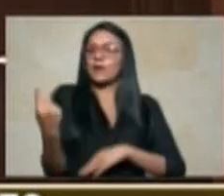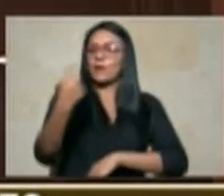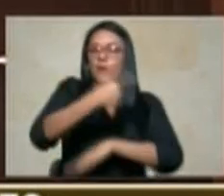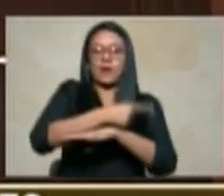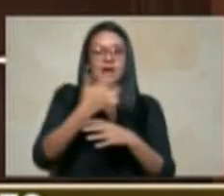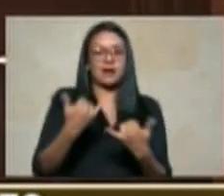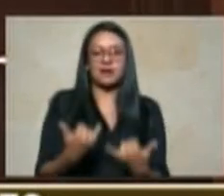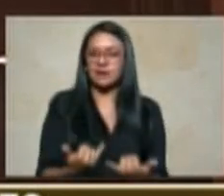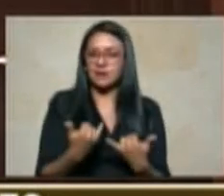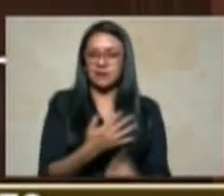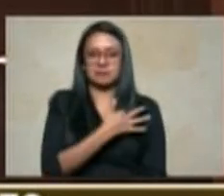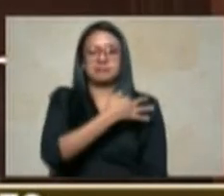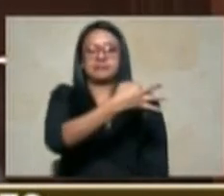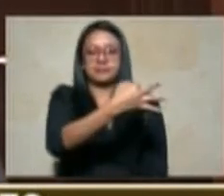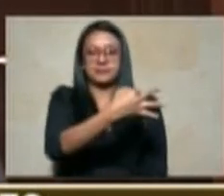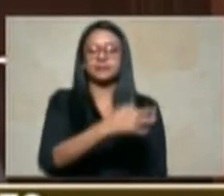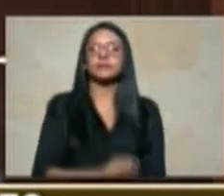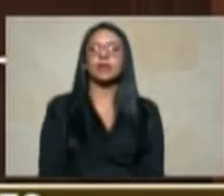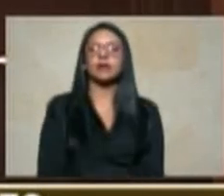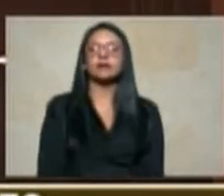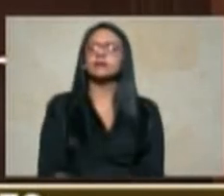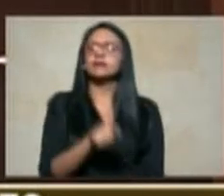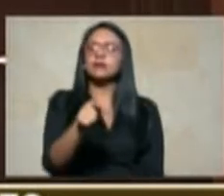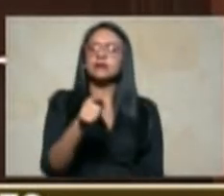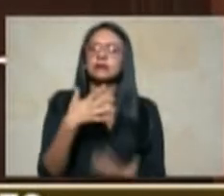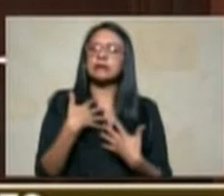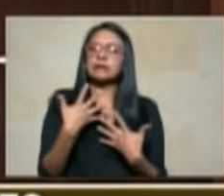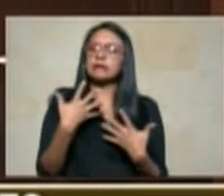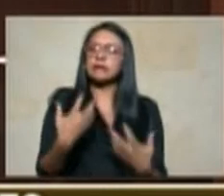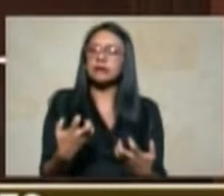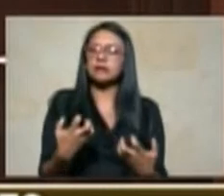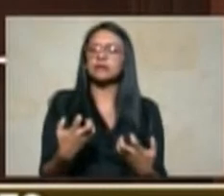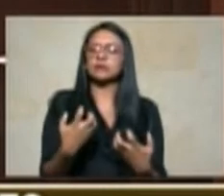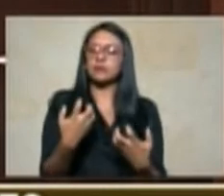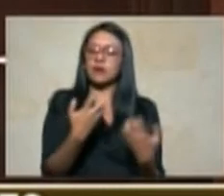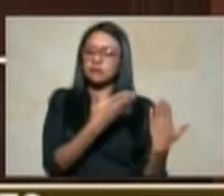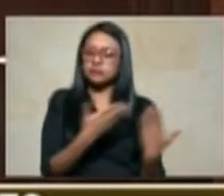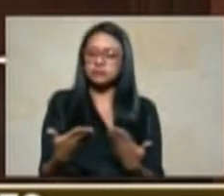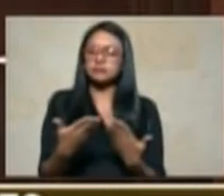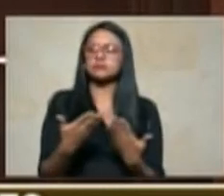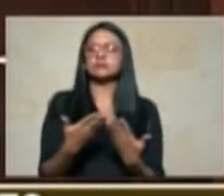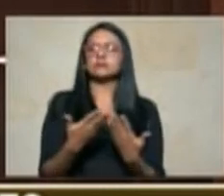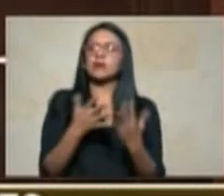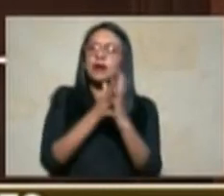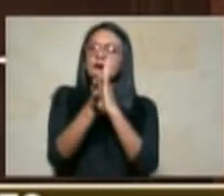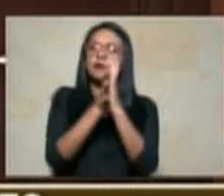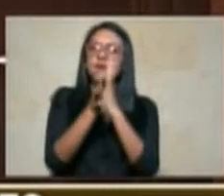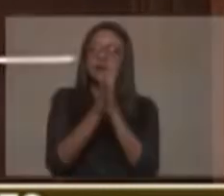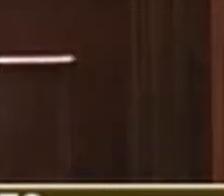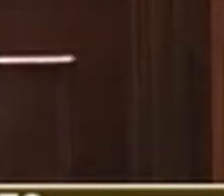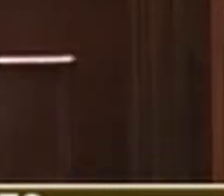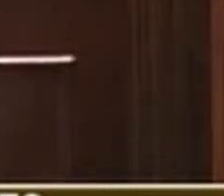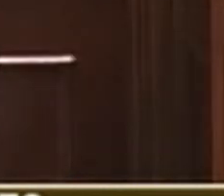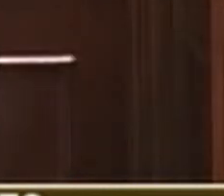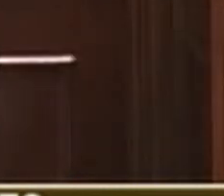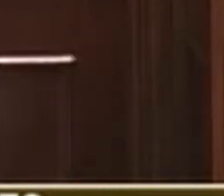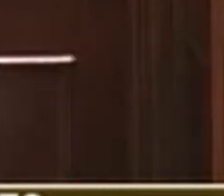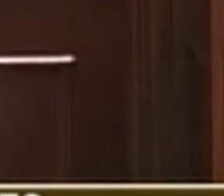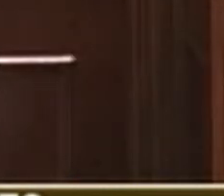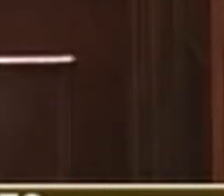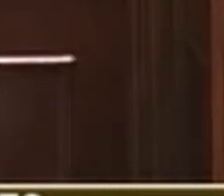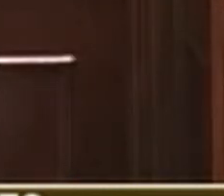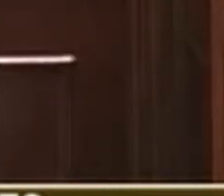lo que hemos querido es poder traer a colación algún caso mencionado en aquel entonces y que la